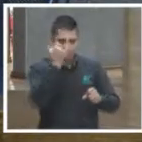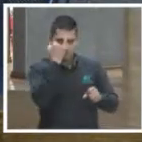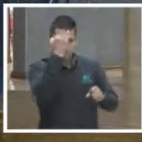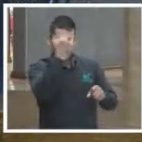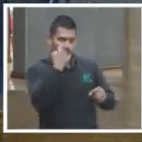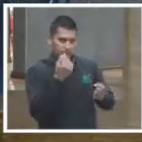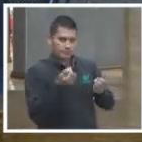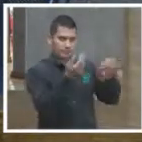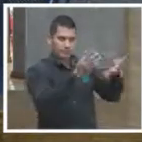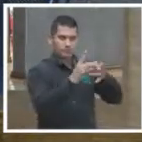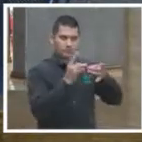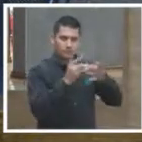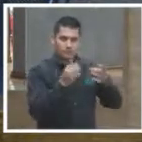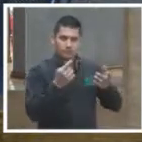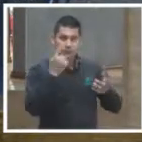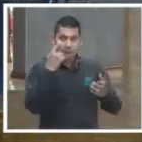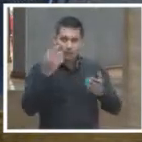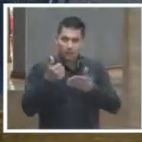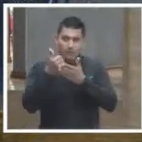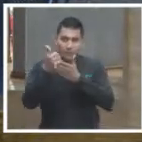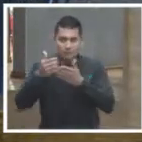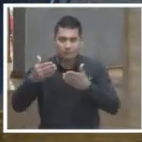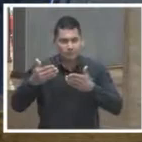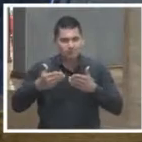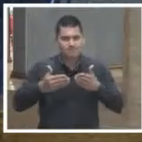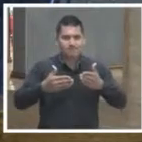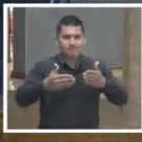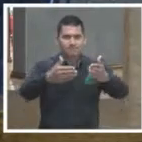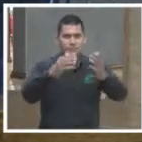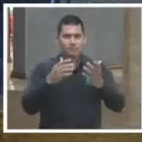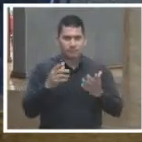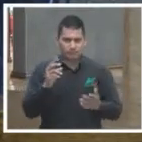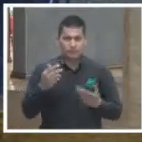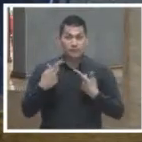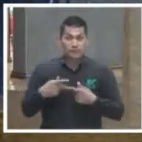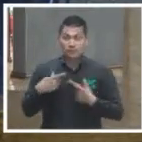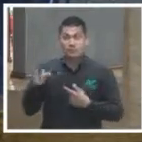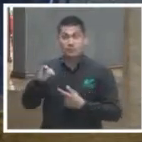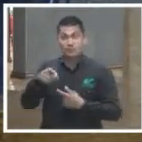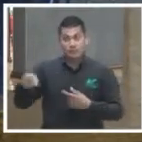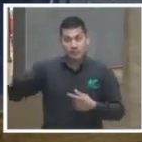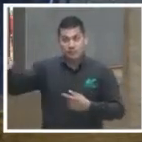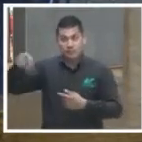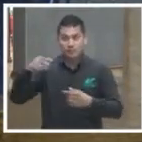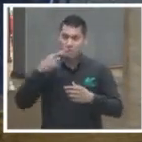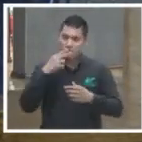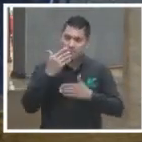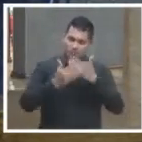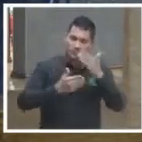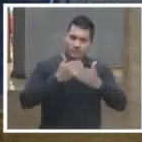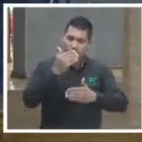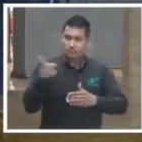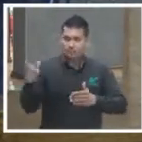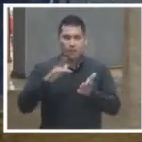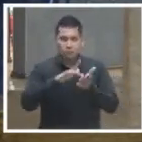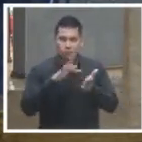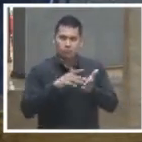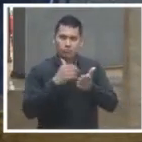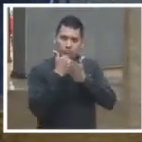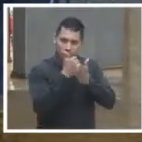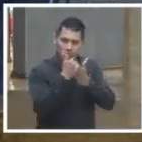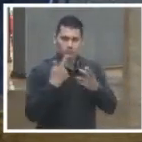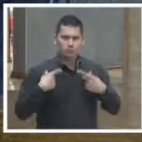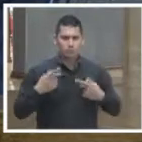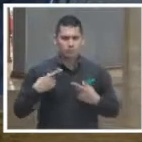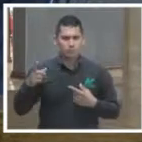abran institucionalmente, ¿para qué? Para que el ciudadano pueda ayudar y por eso hacía mucho énfasis también